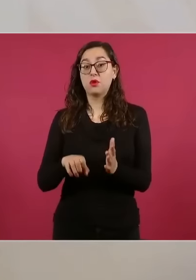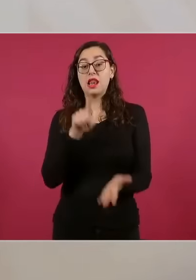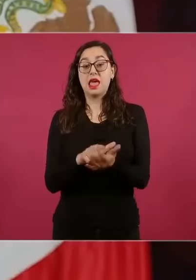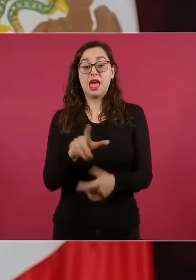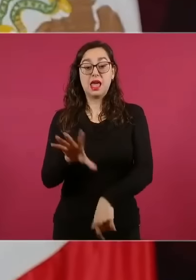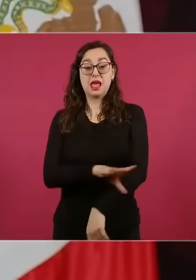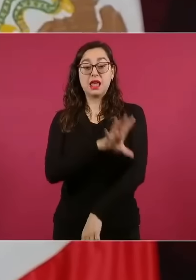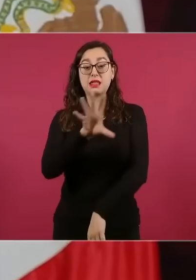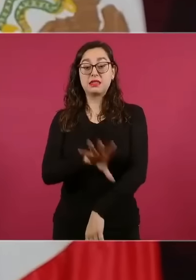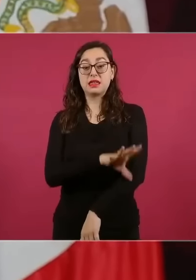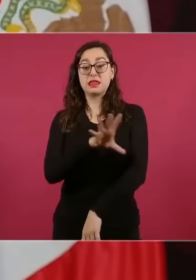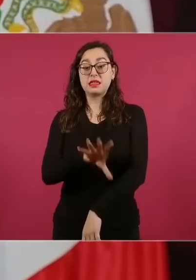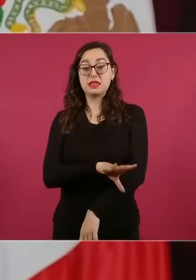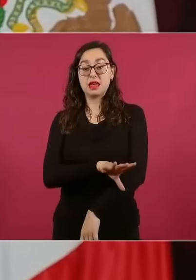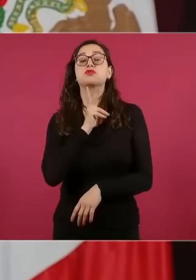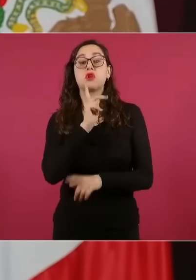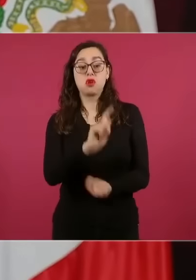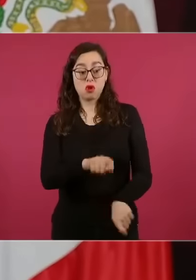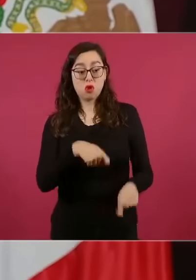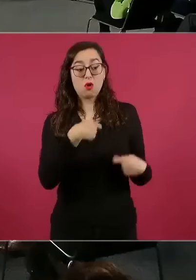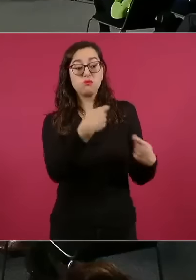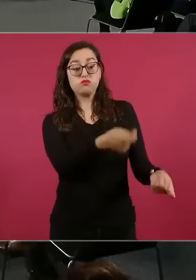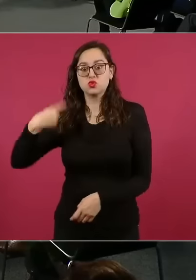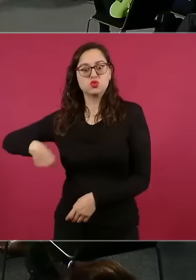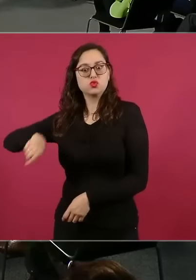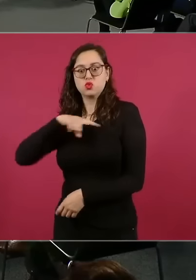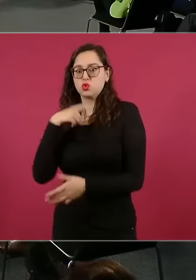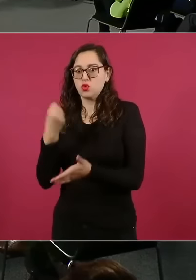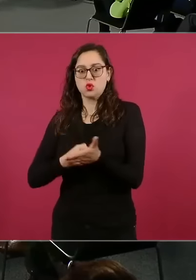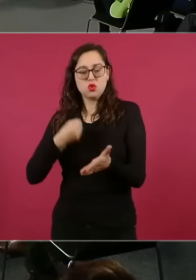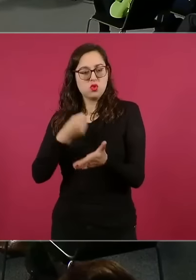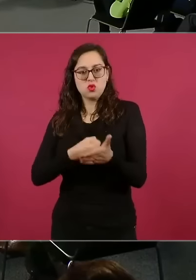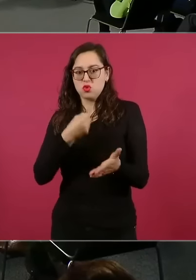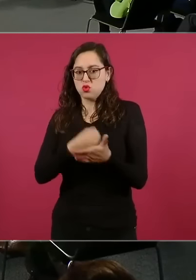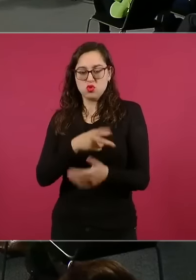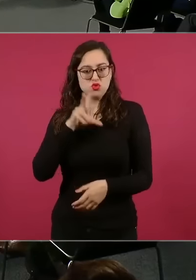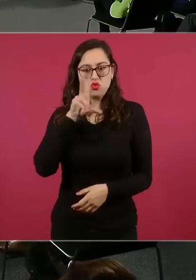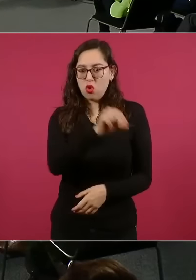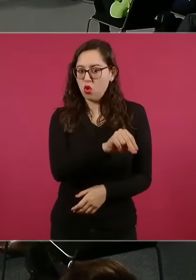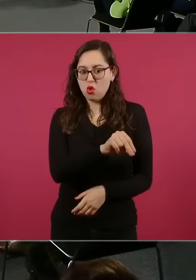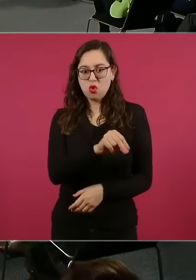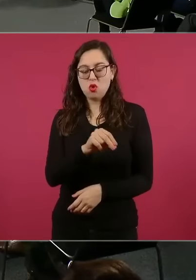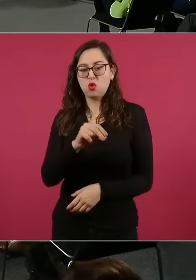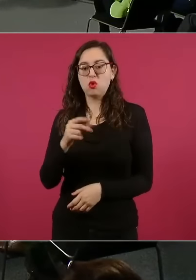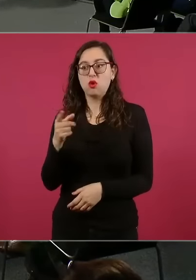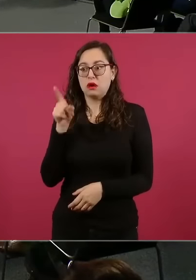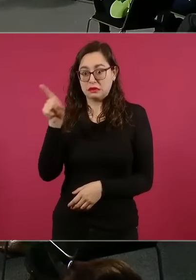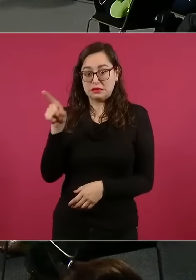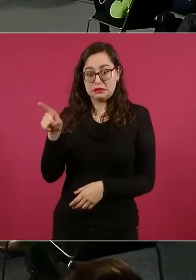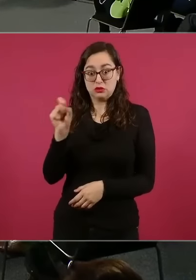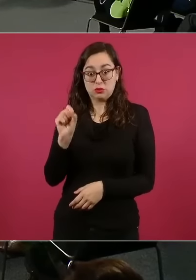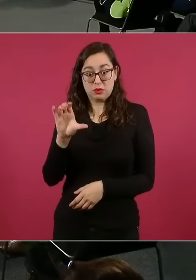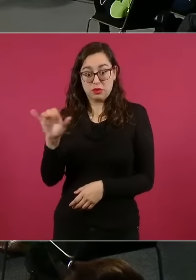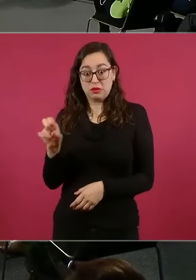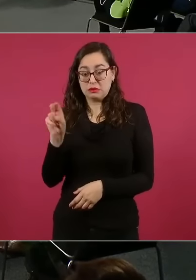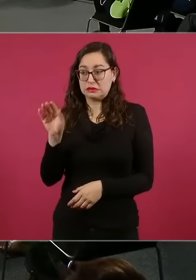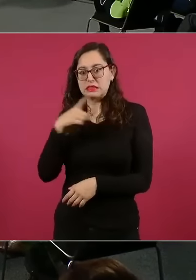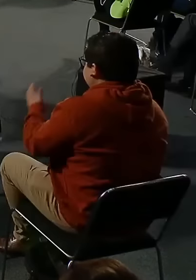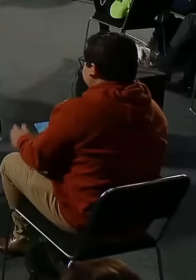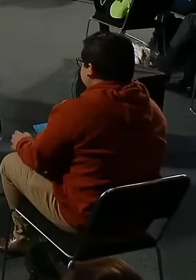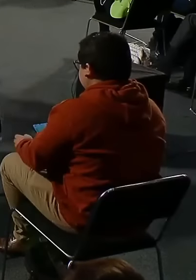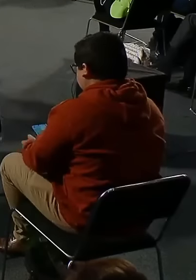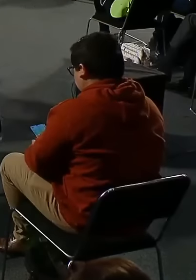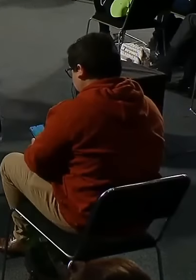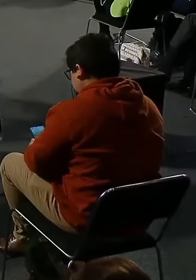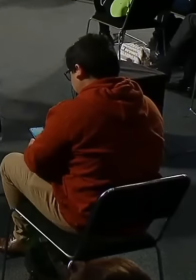petróleo, se acudió a la Corte, al Poder Judicial, para que se celebrara una consulta al pueblo de México,